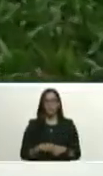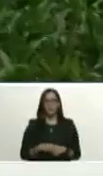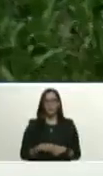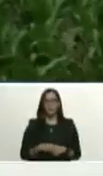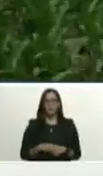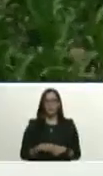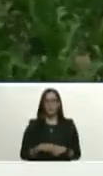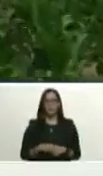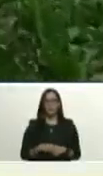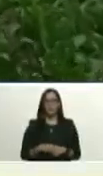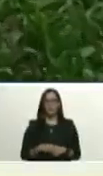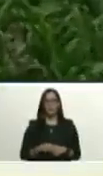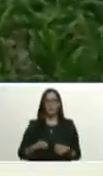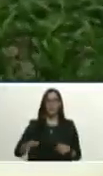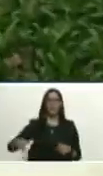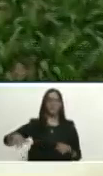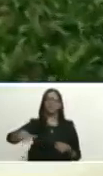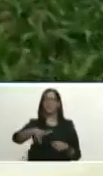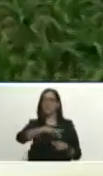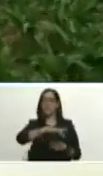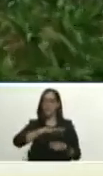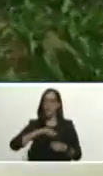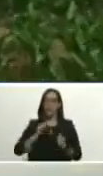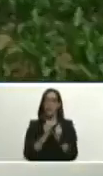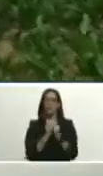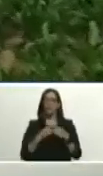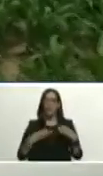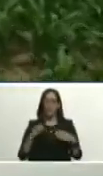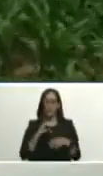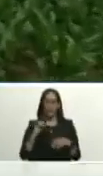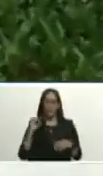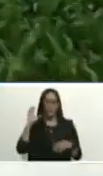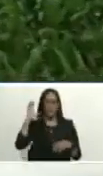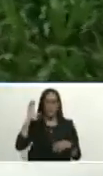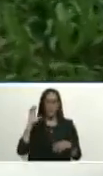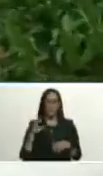el llano anzuateguense del oriente del país